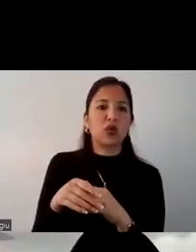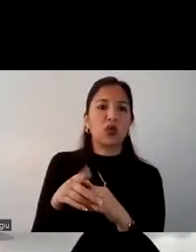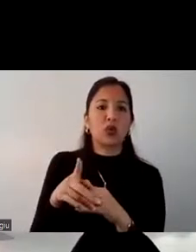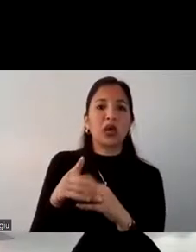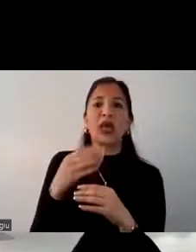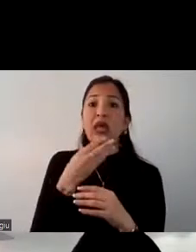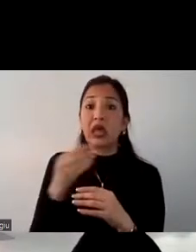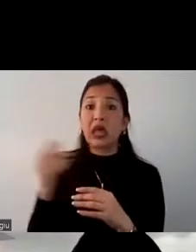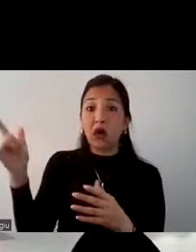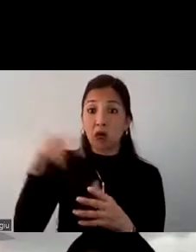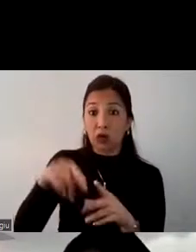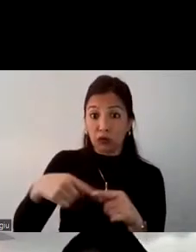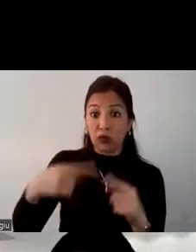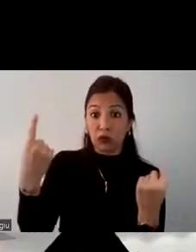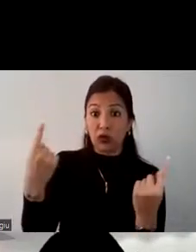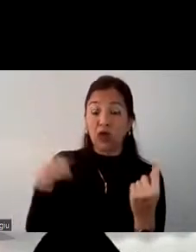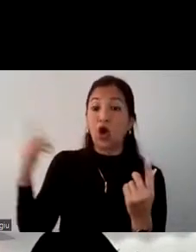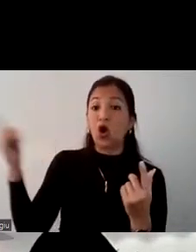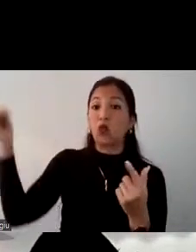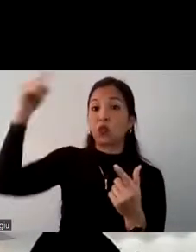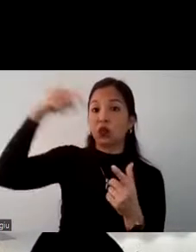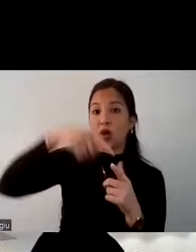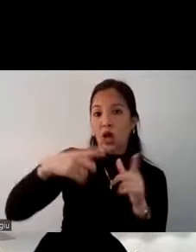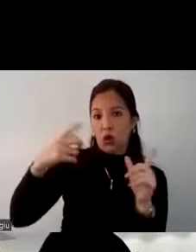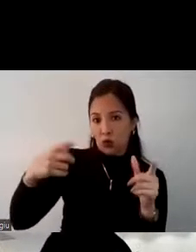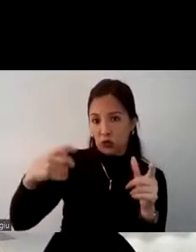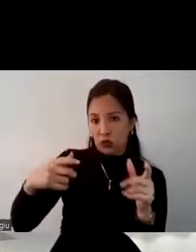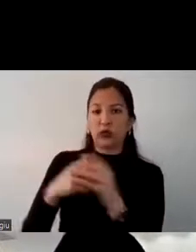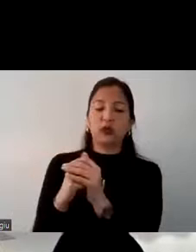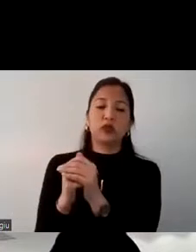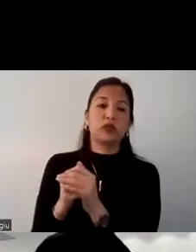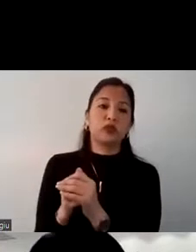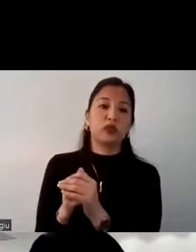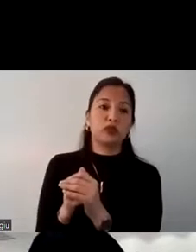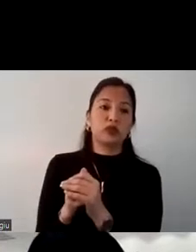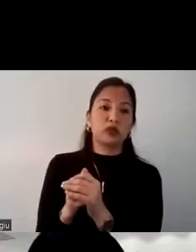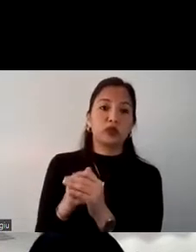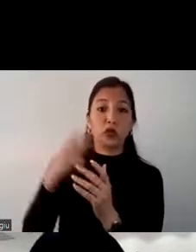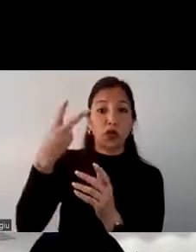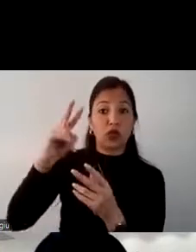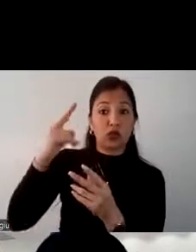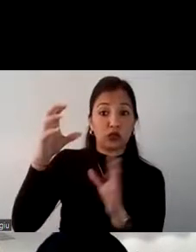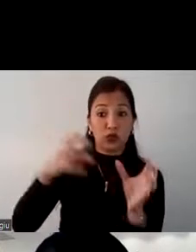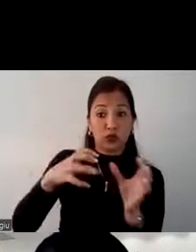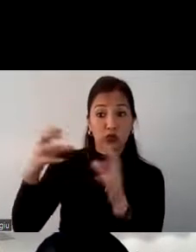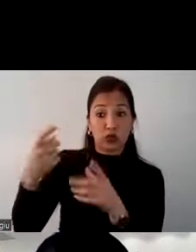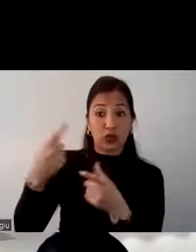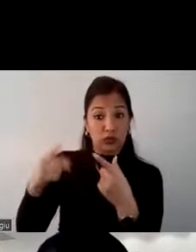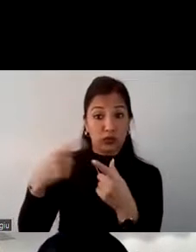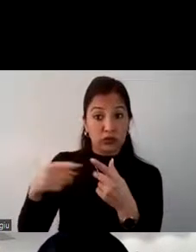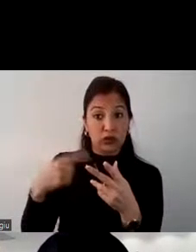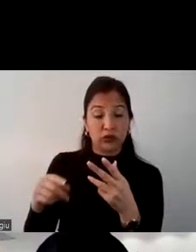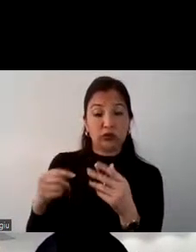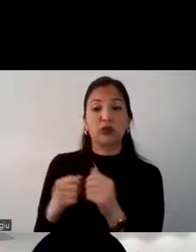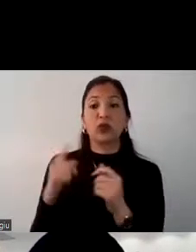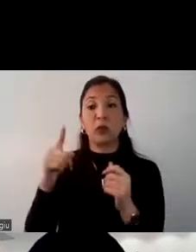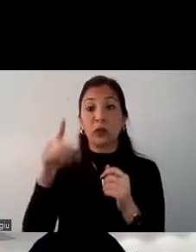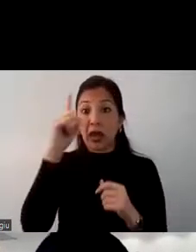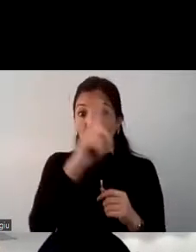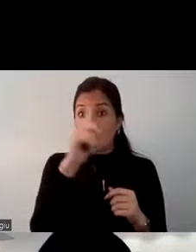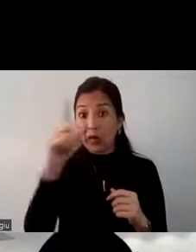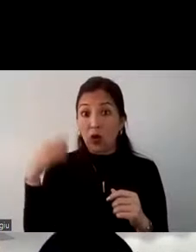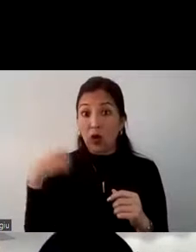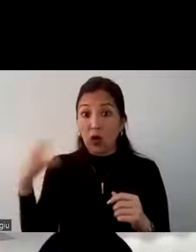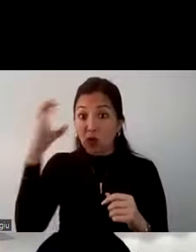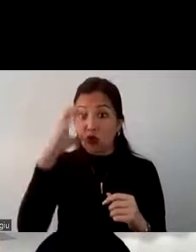ingresan por la frontera como para aquellos que viajan a través del aeropuerto son dos grupos diferentes y para cada uno hay que tener una estrategia de